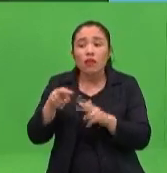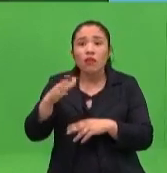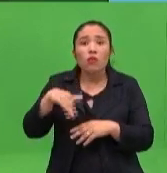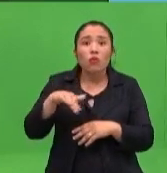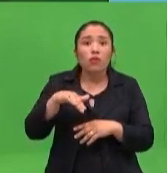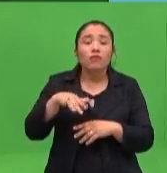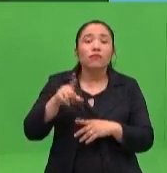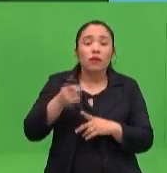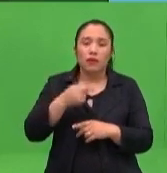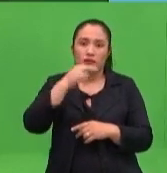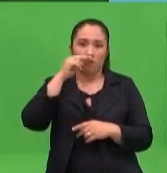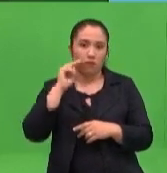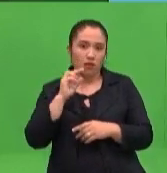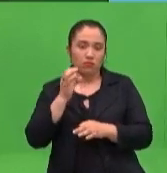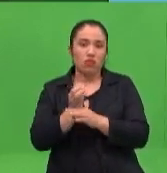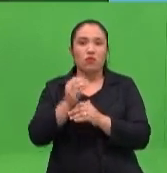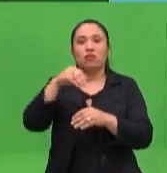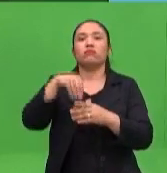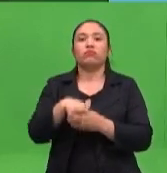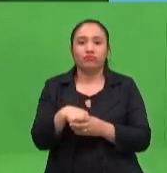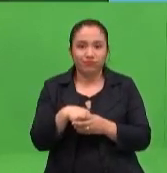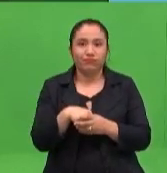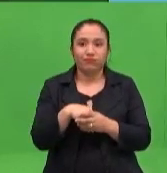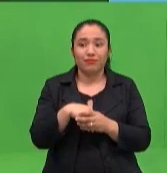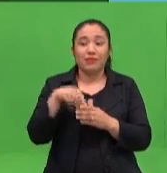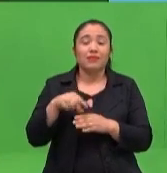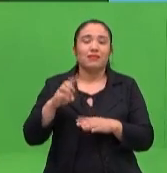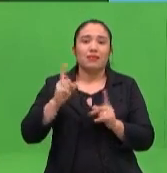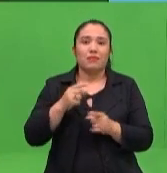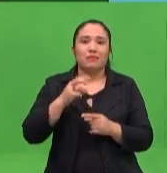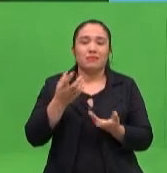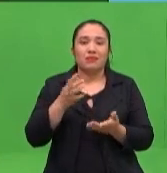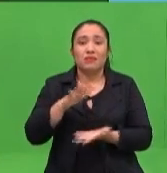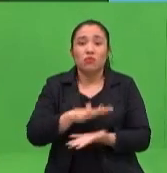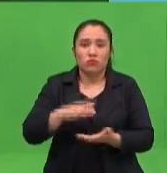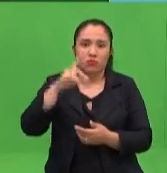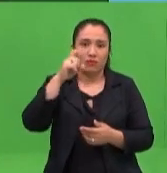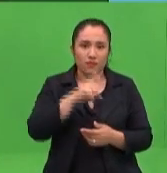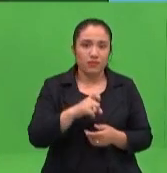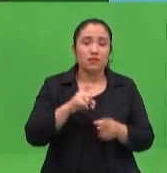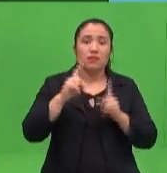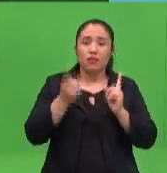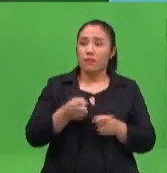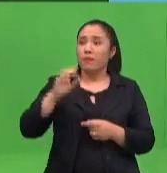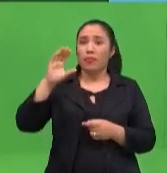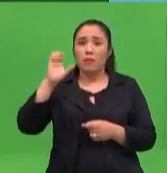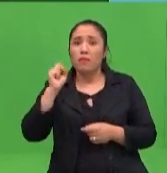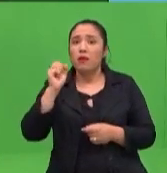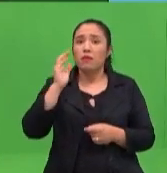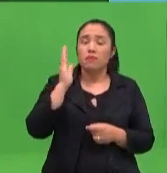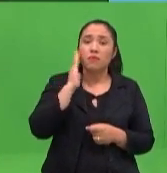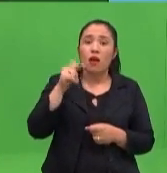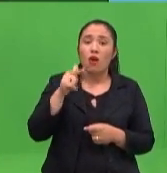justamente surge allí, ¿verdad? A raíz de que los padres en general estamos como muy